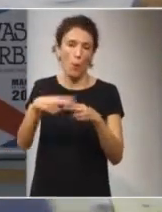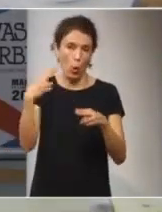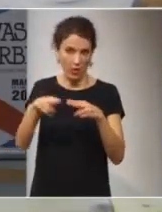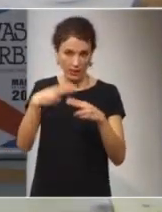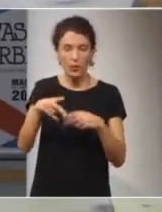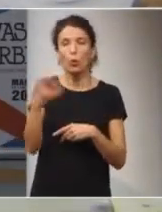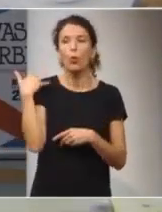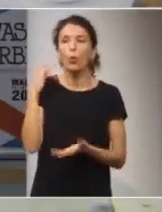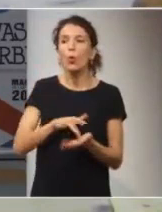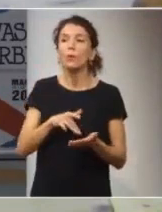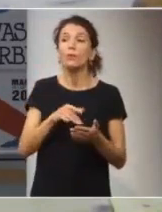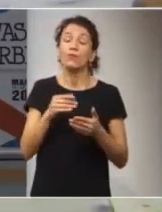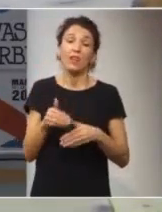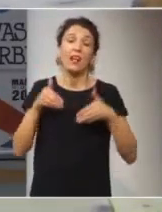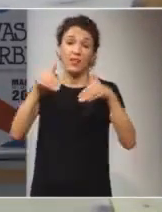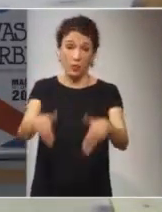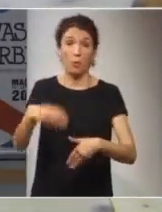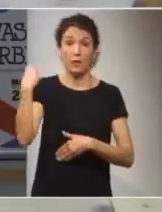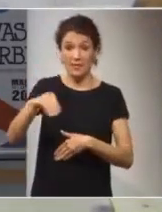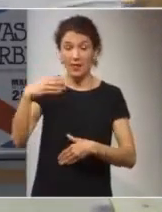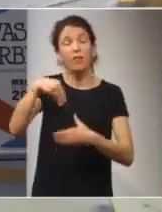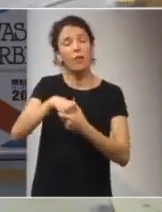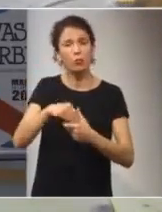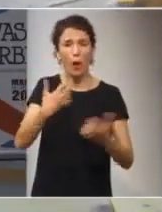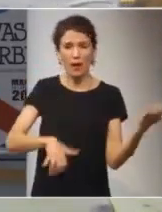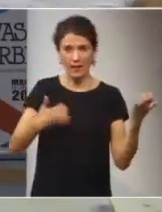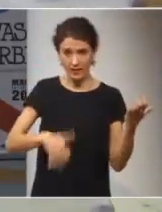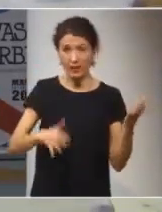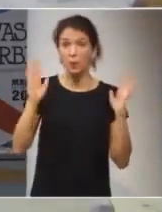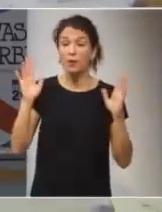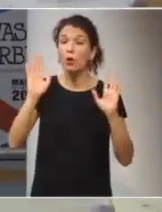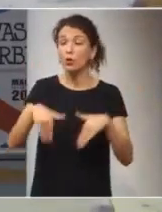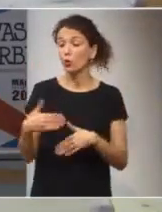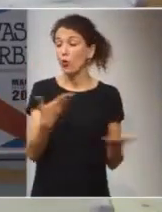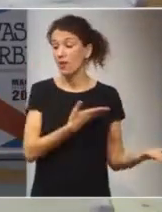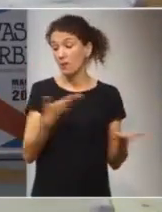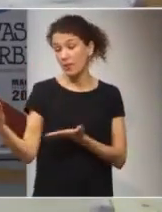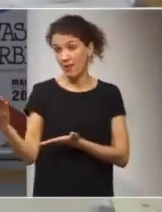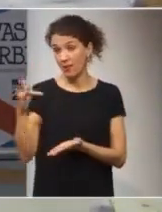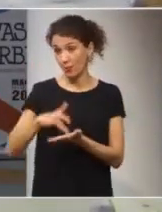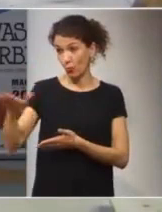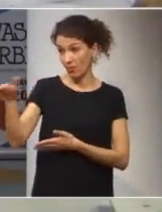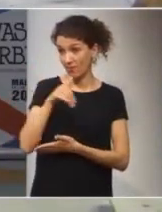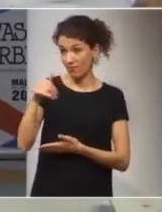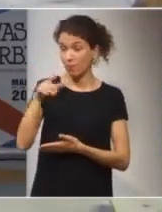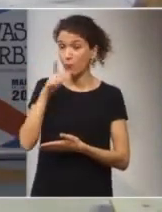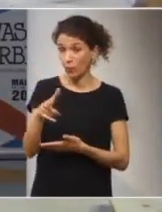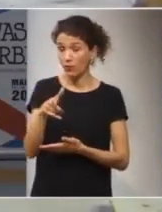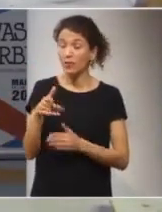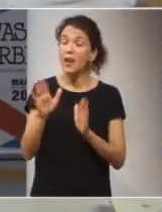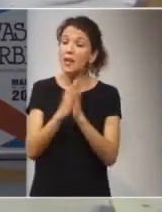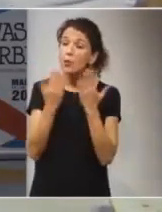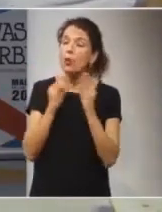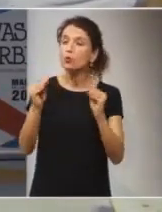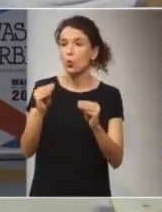habiendo sido candidato para la presidencia de su país. Pero no le hemos invitado desde estas miradas, sino por el libro